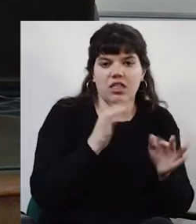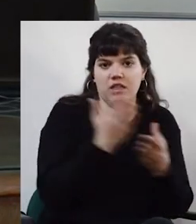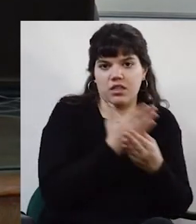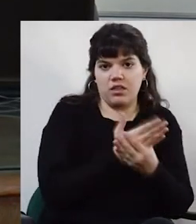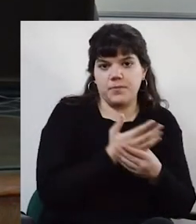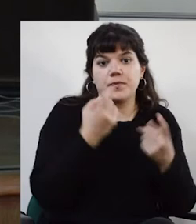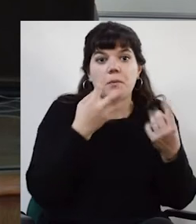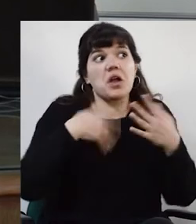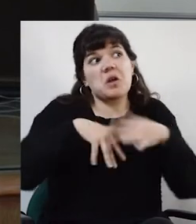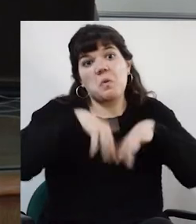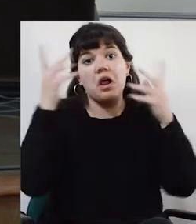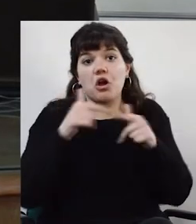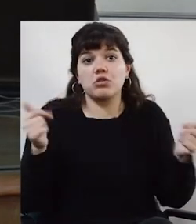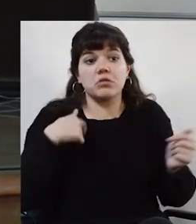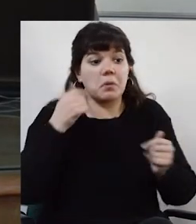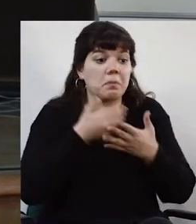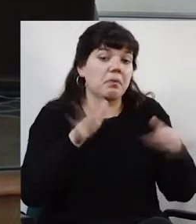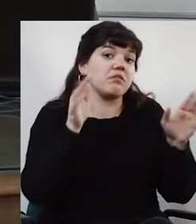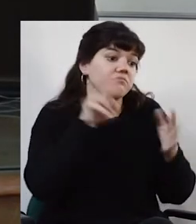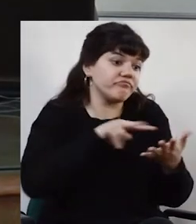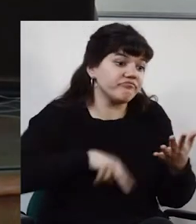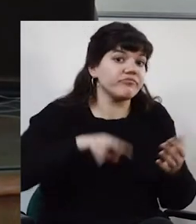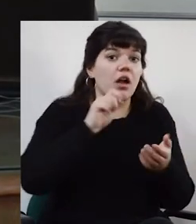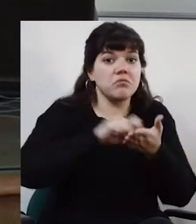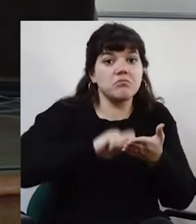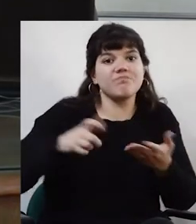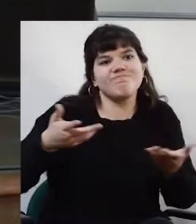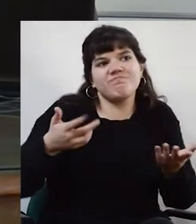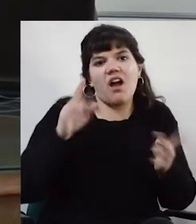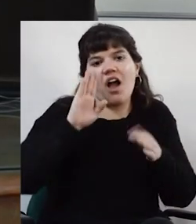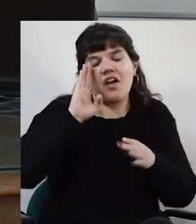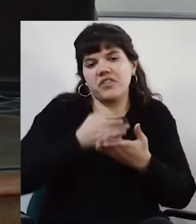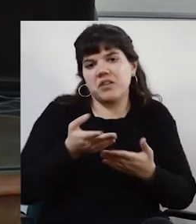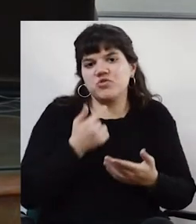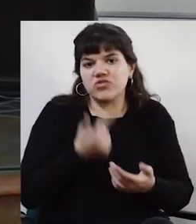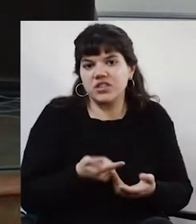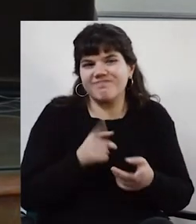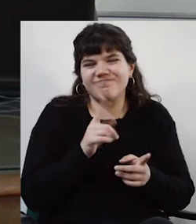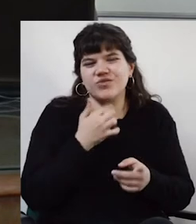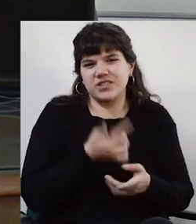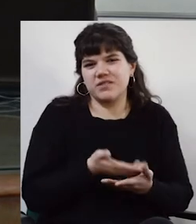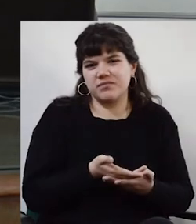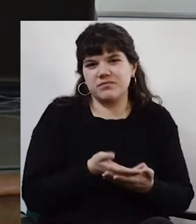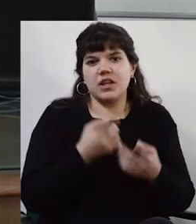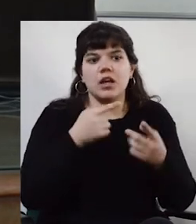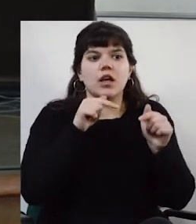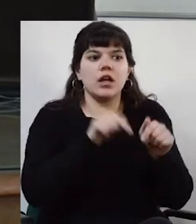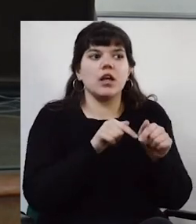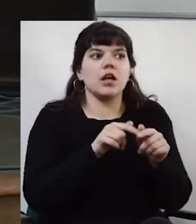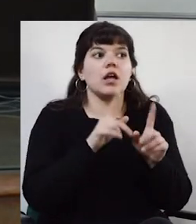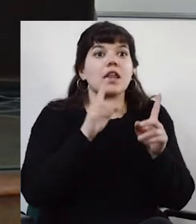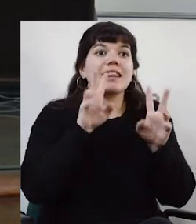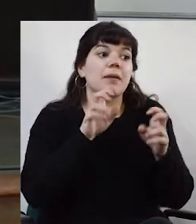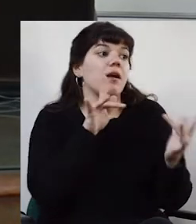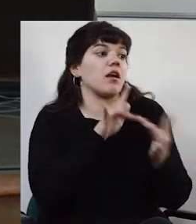cualquier cosa que construyamos va a ser endeble, digamos. Entonces, y las redes,